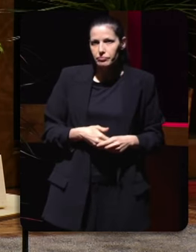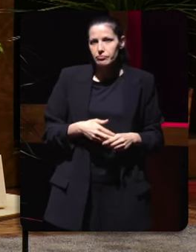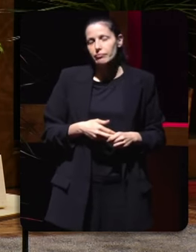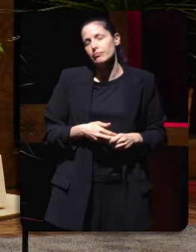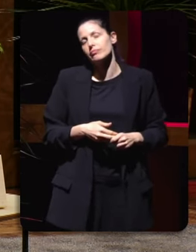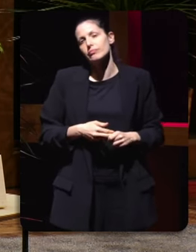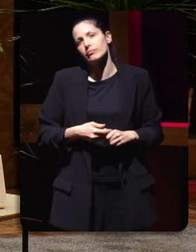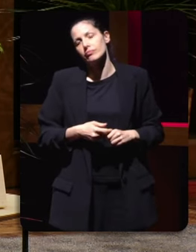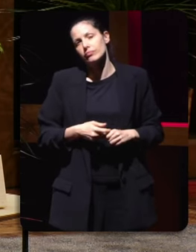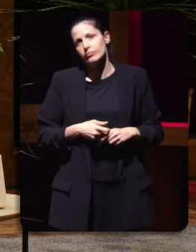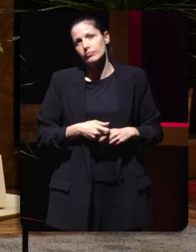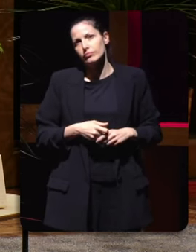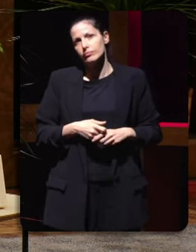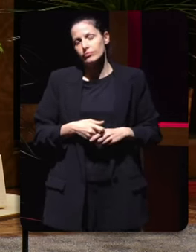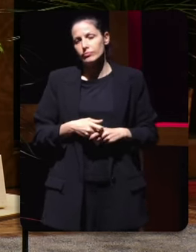zona de confort